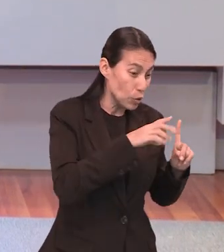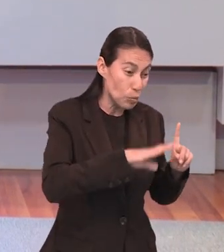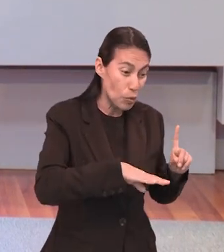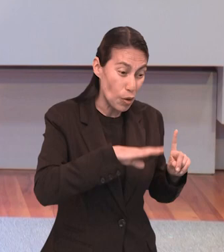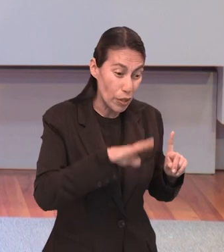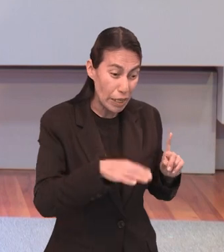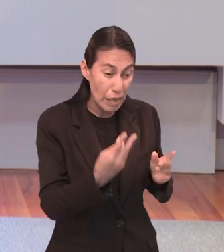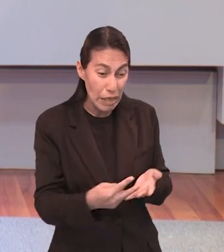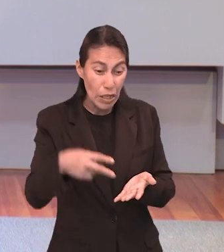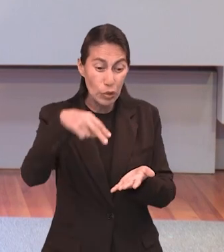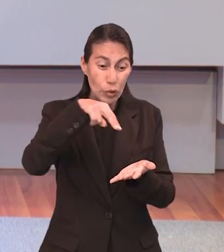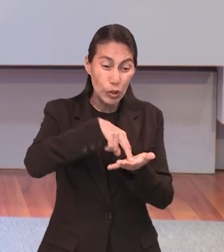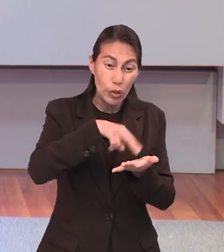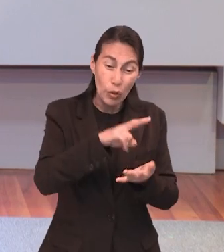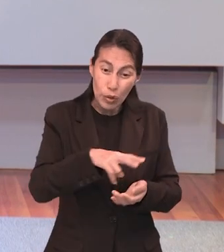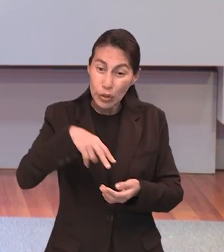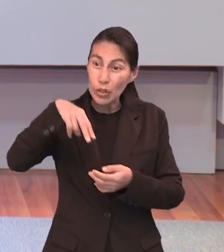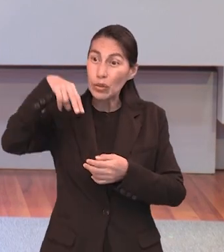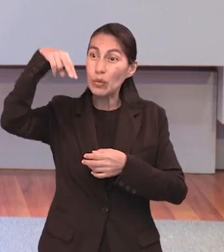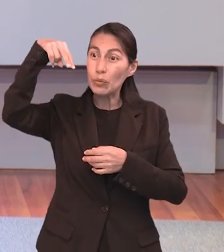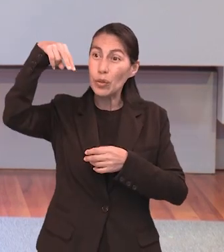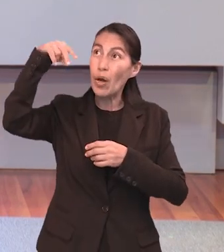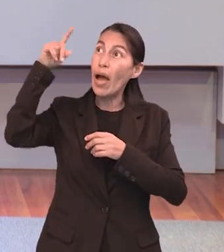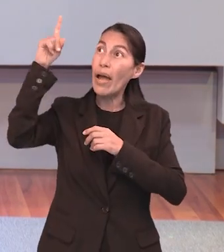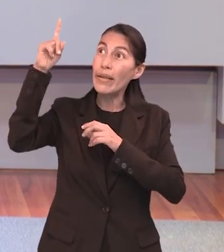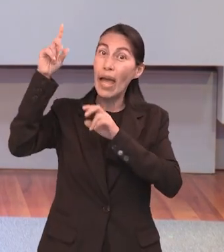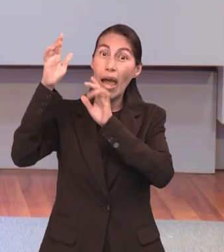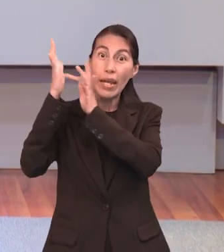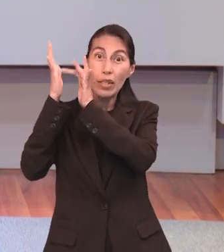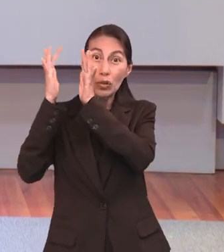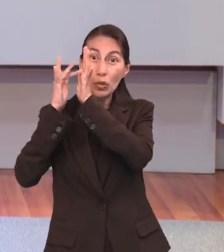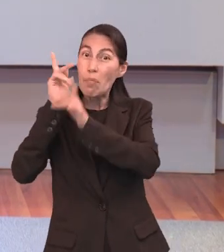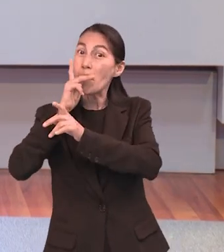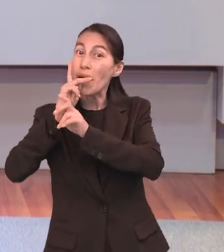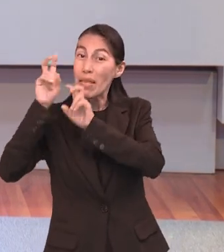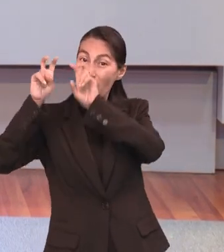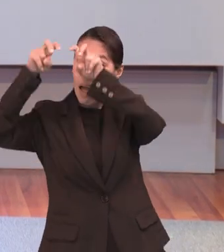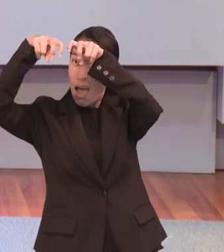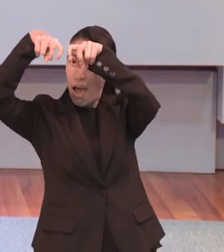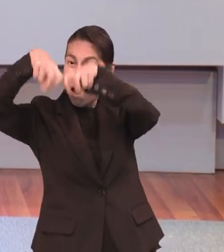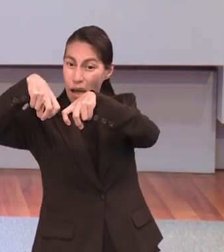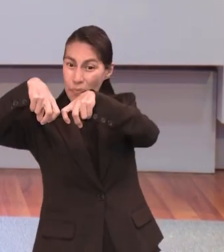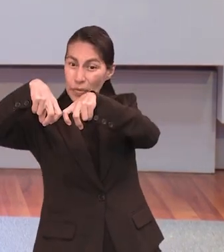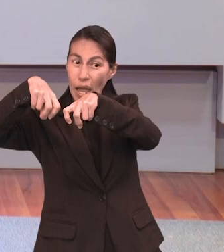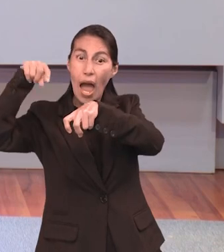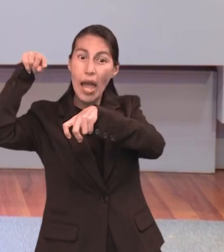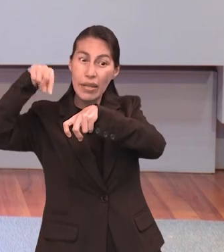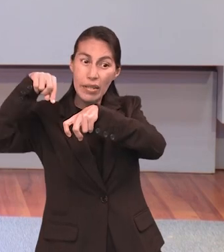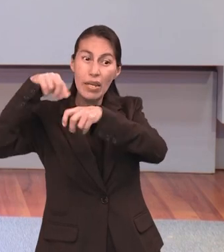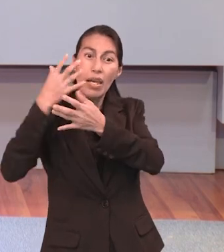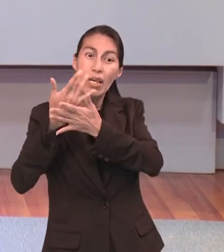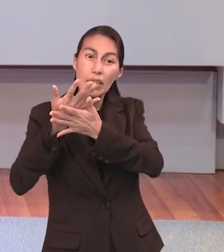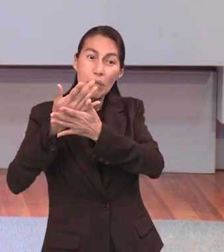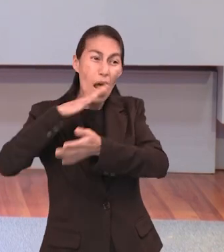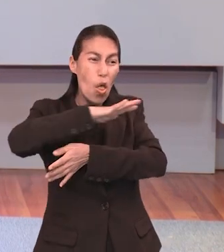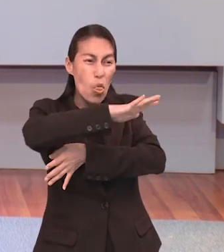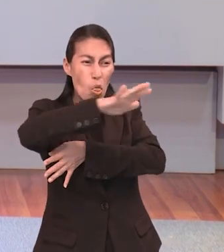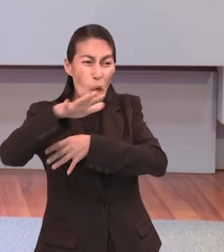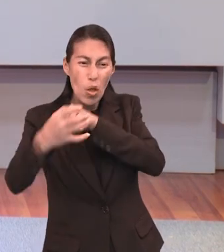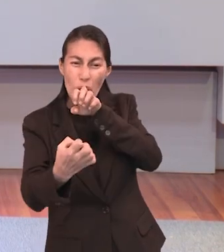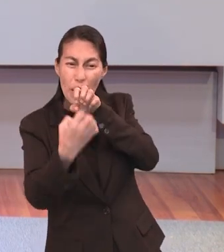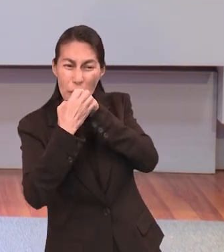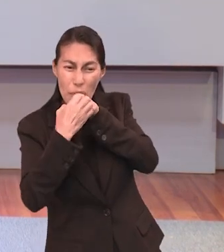sacrificio por los pecados, para siempre se ha sentado a la diestra de Dios, esperando de allí en